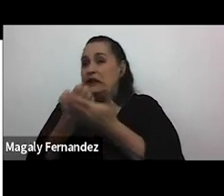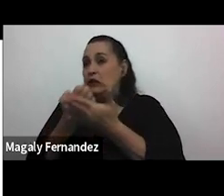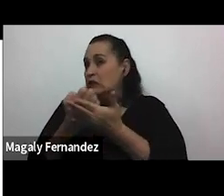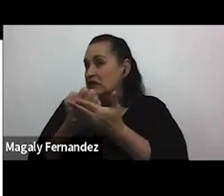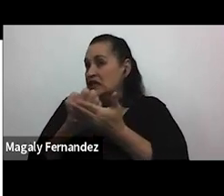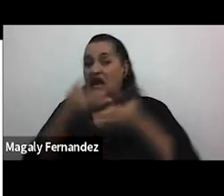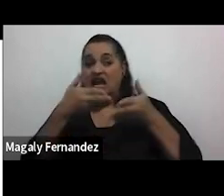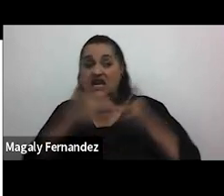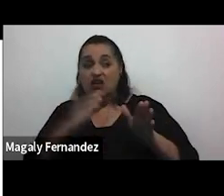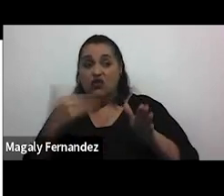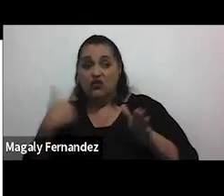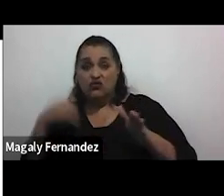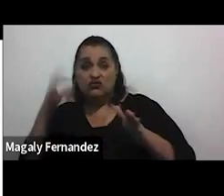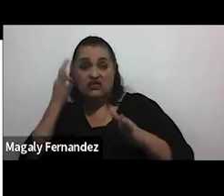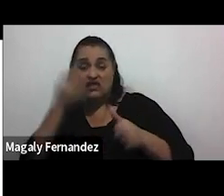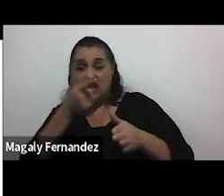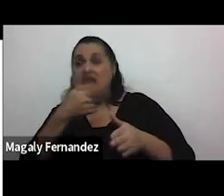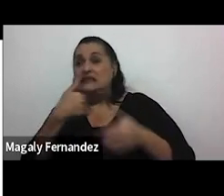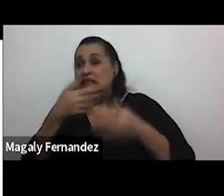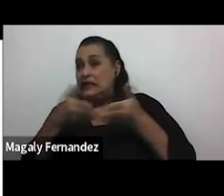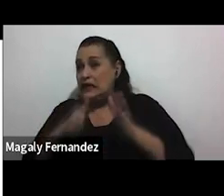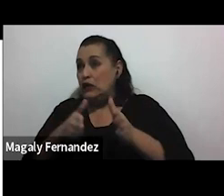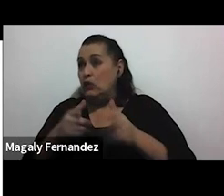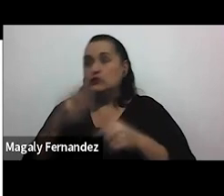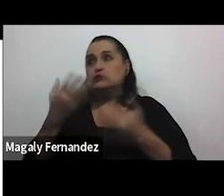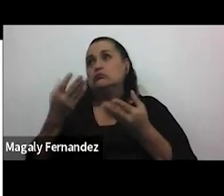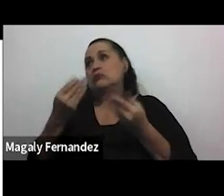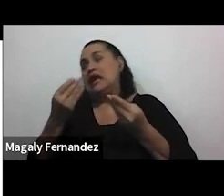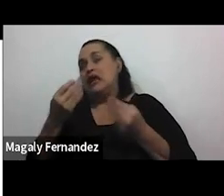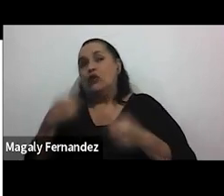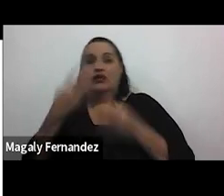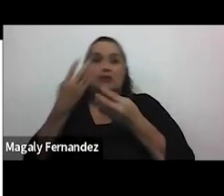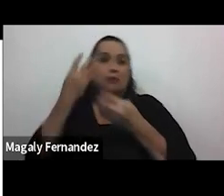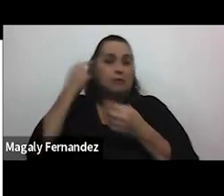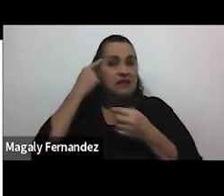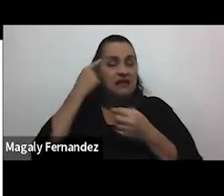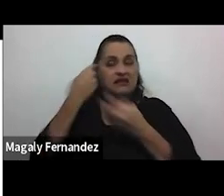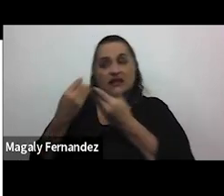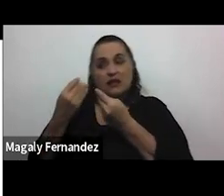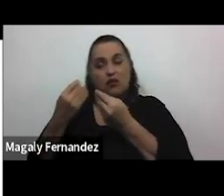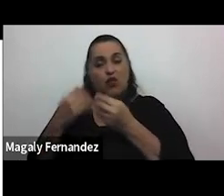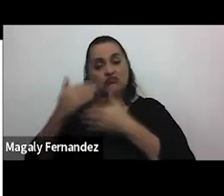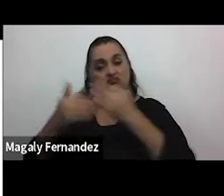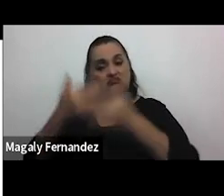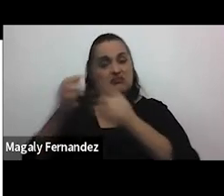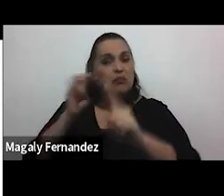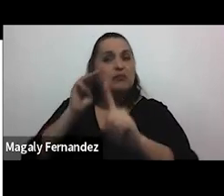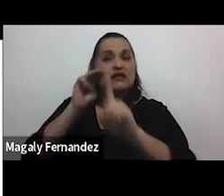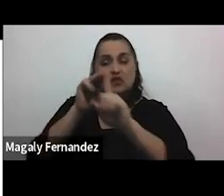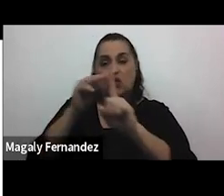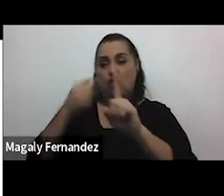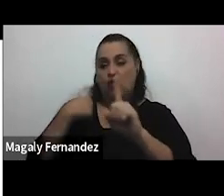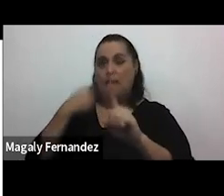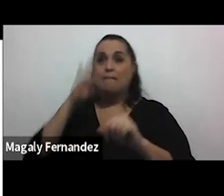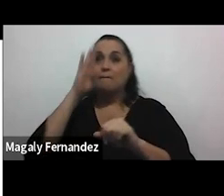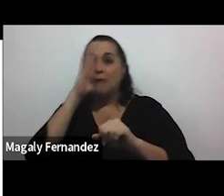hijos o hijas de por medio también hay temor a no poder llevar adelante esta misión de ejercer esa